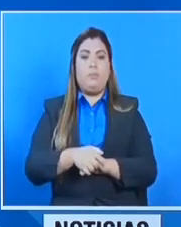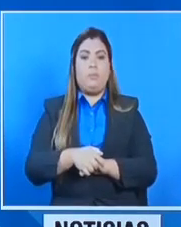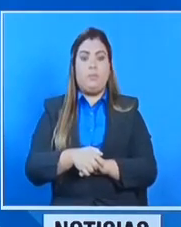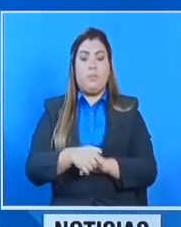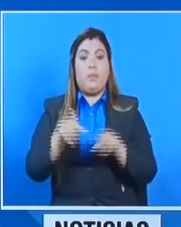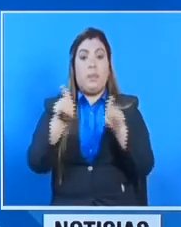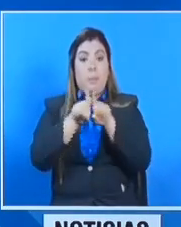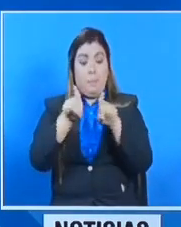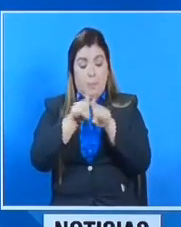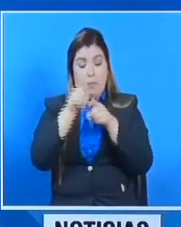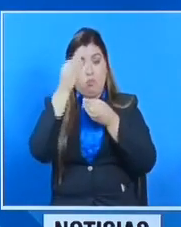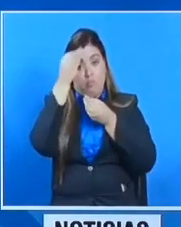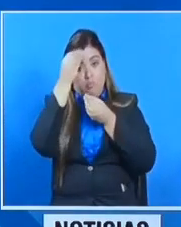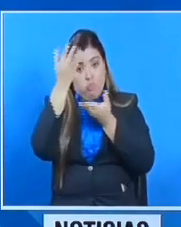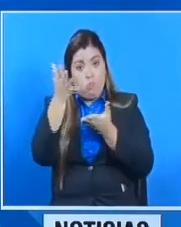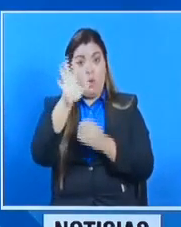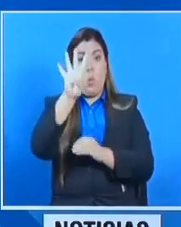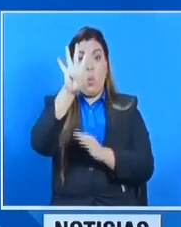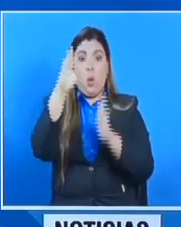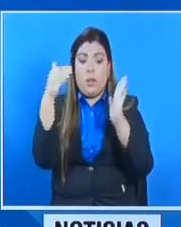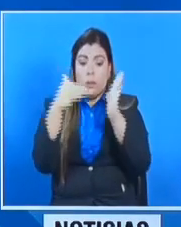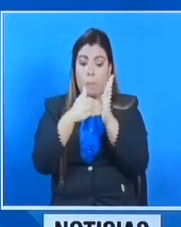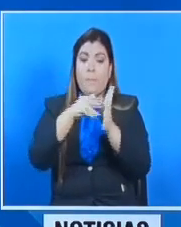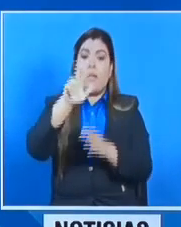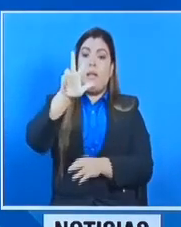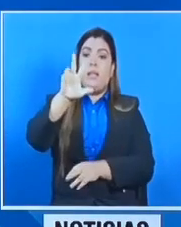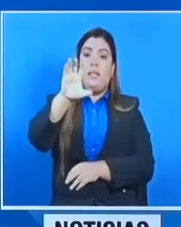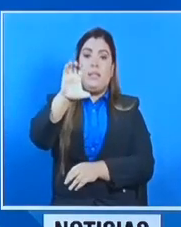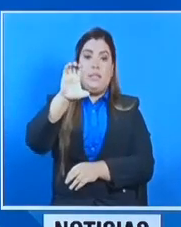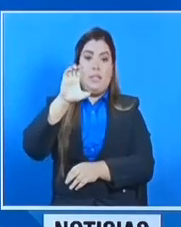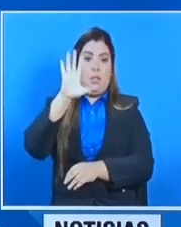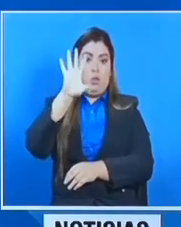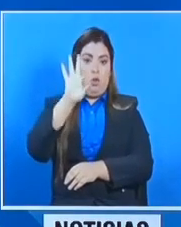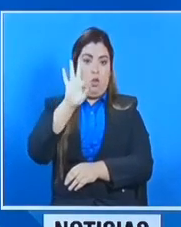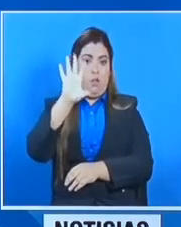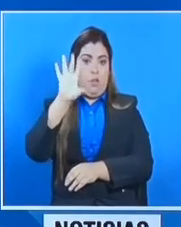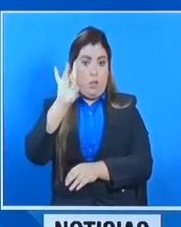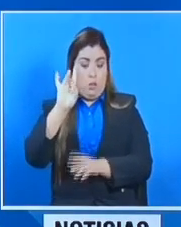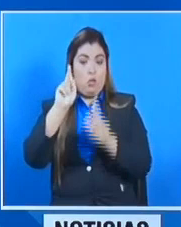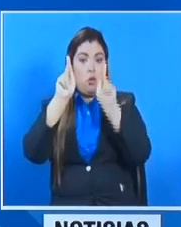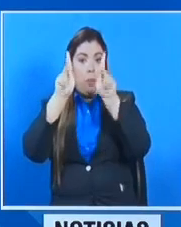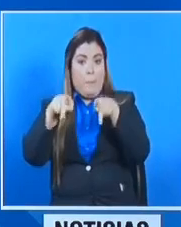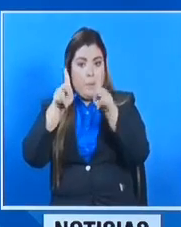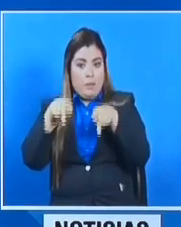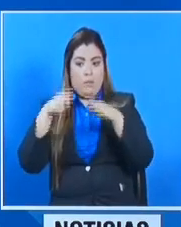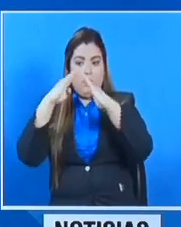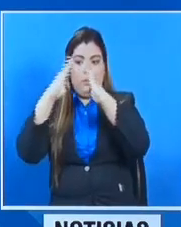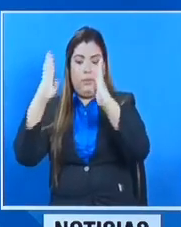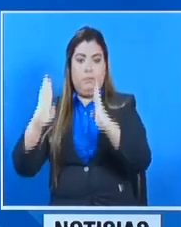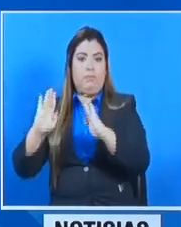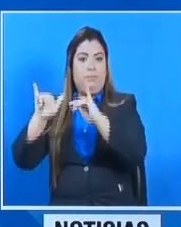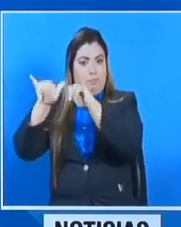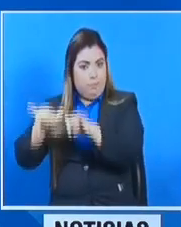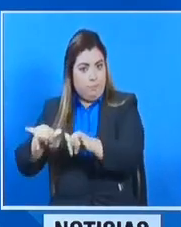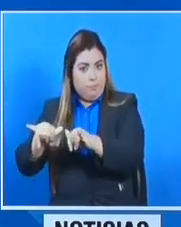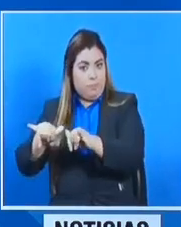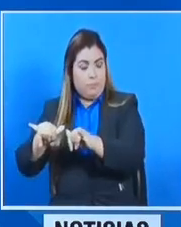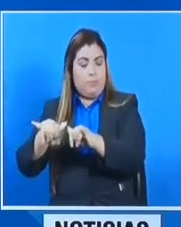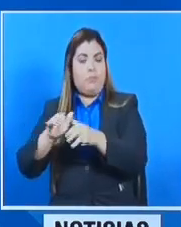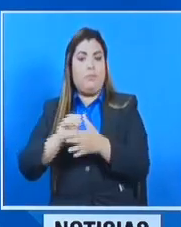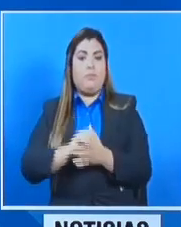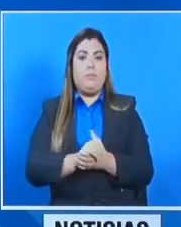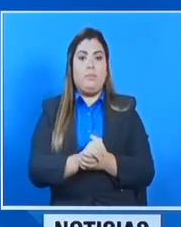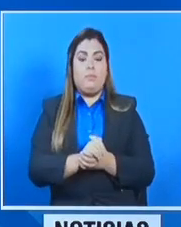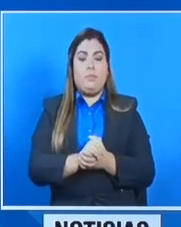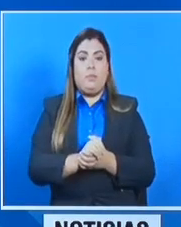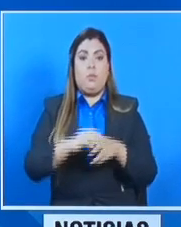reportamos 4.398 personas en aislamiento domiciliario de